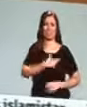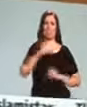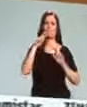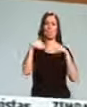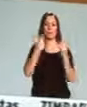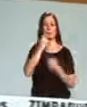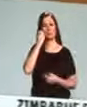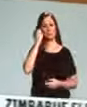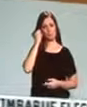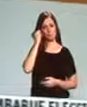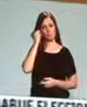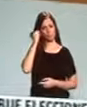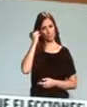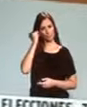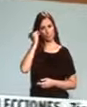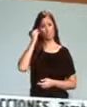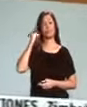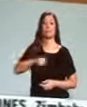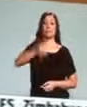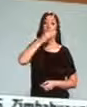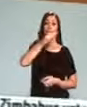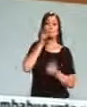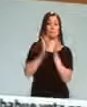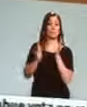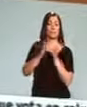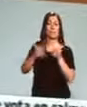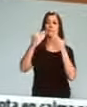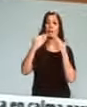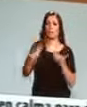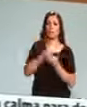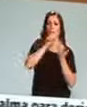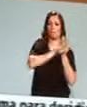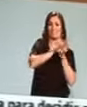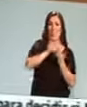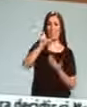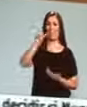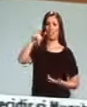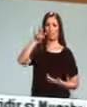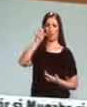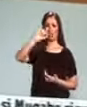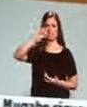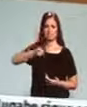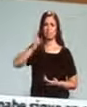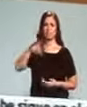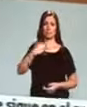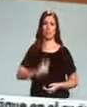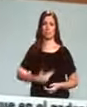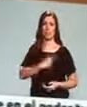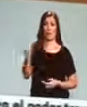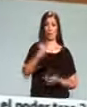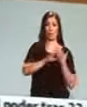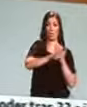que desde esta tribuna exprese mi gratitud a todos los vecinos de Androis y de Santiago de Compostela